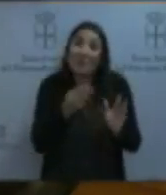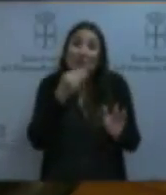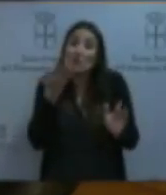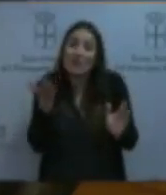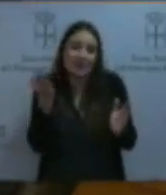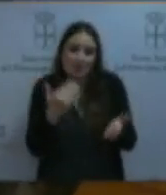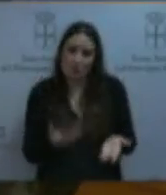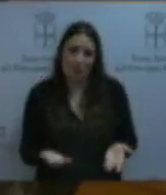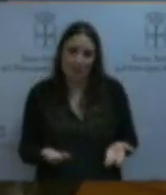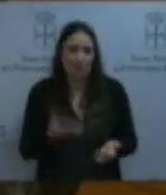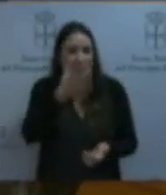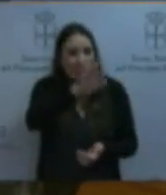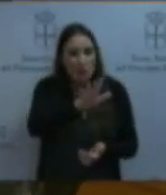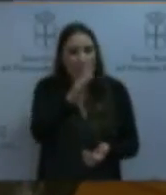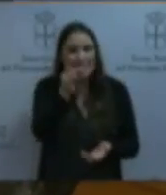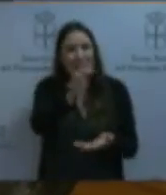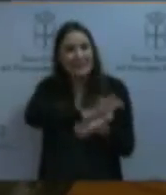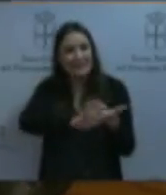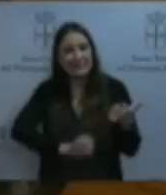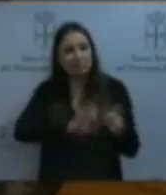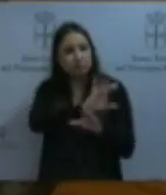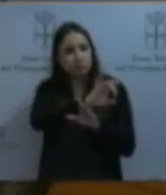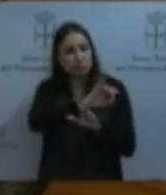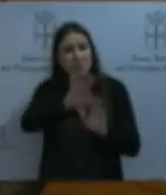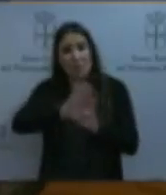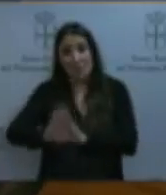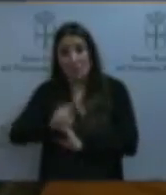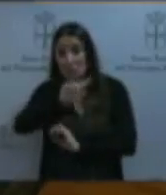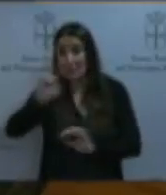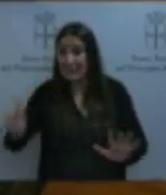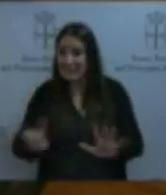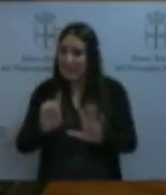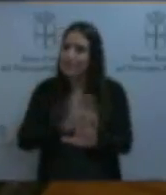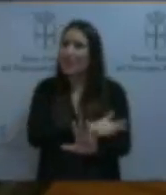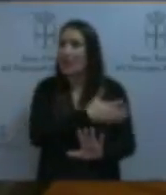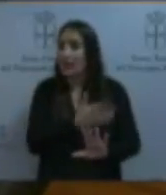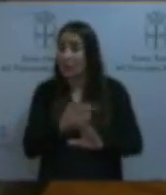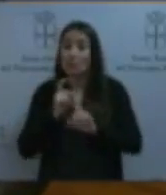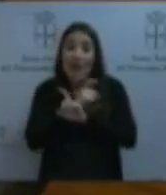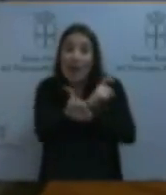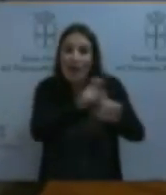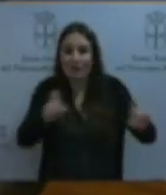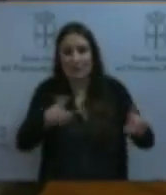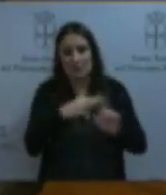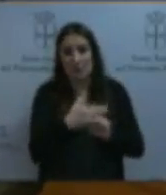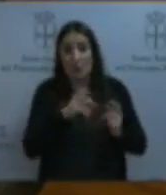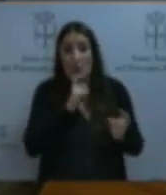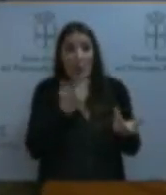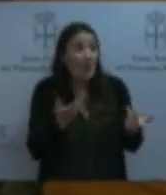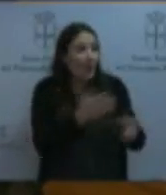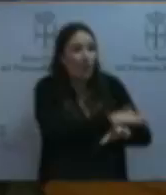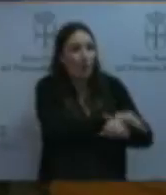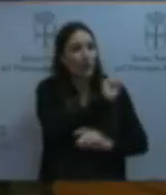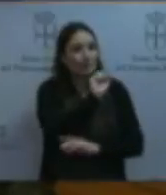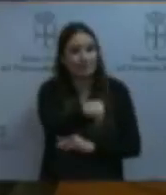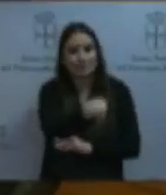Denuncias y escritos de los vecinos, desde el año 2006, que vienen alertando de estas condiciones sin que nadie les haga caso. Usted